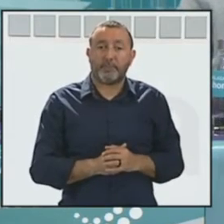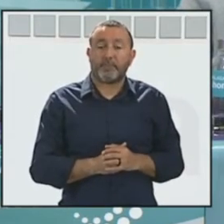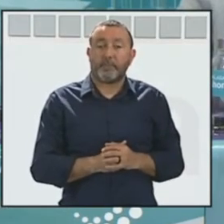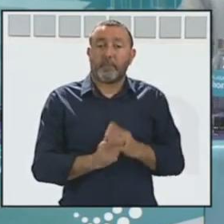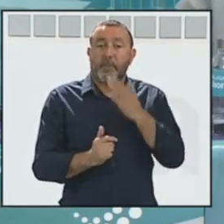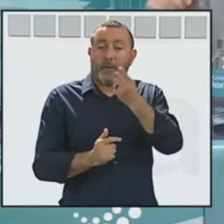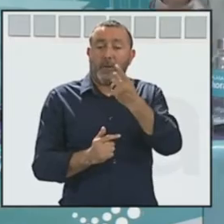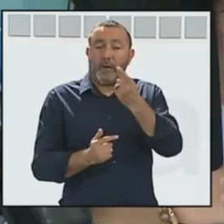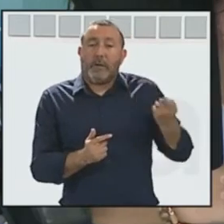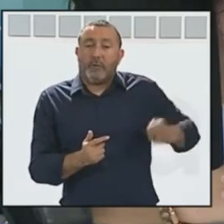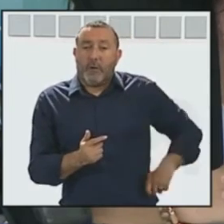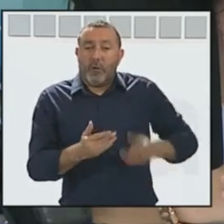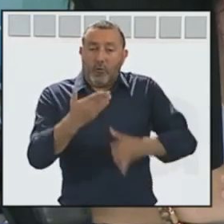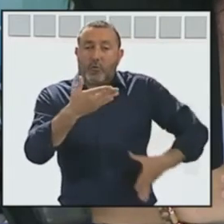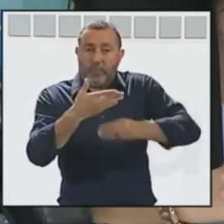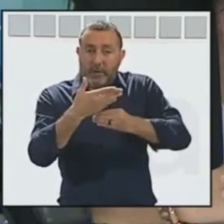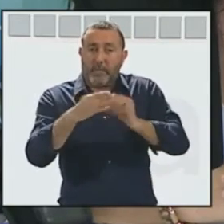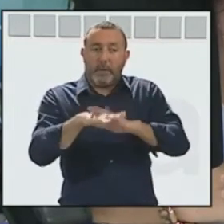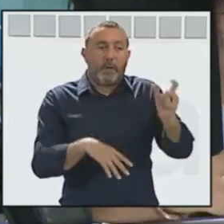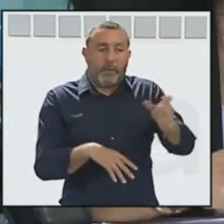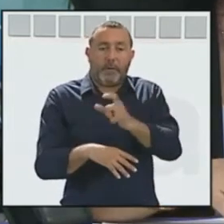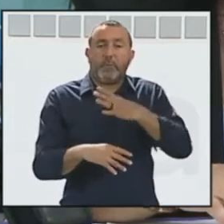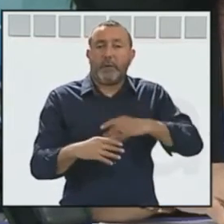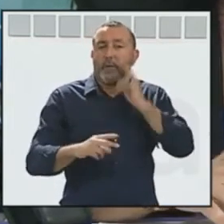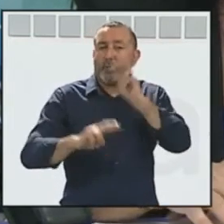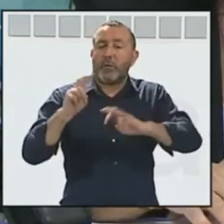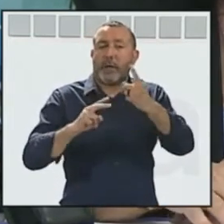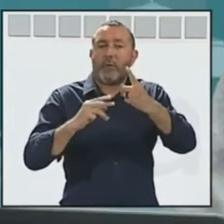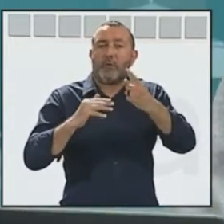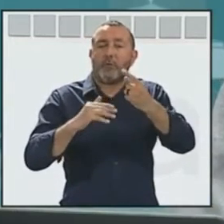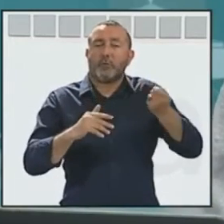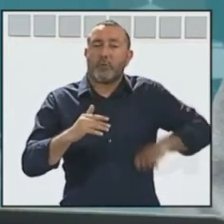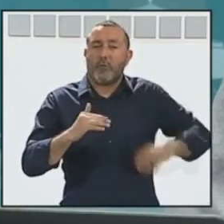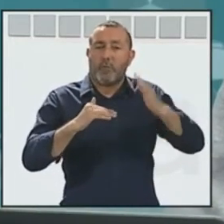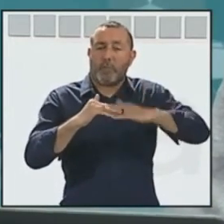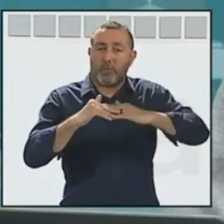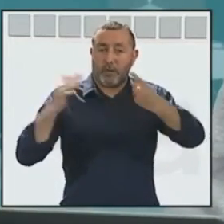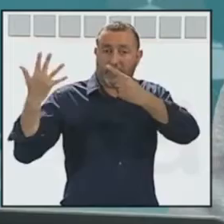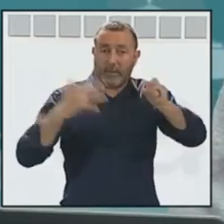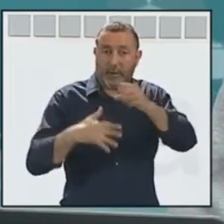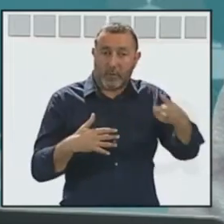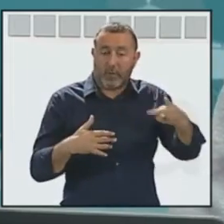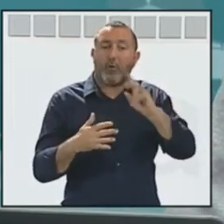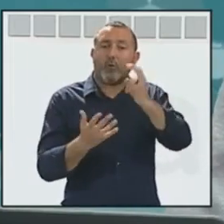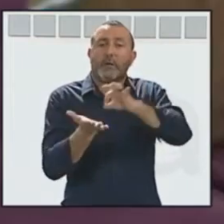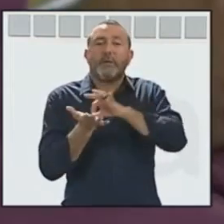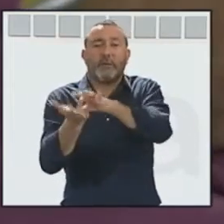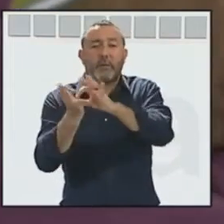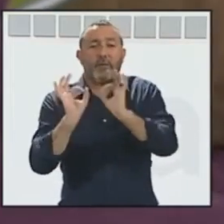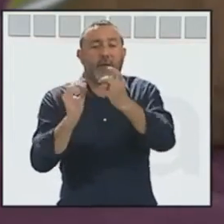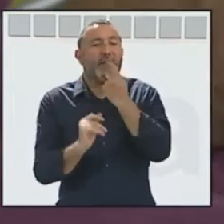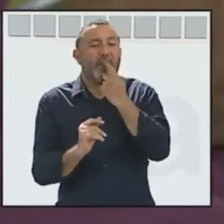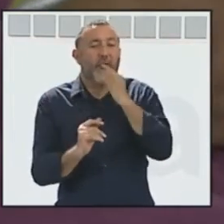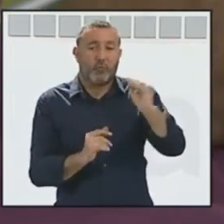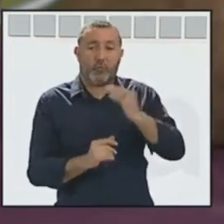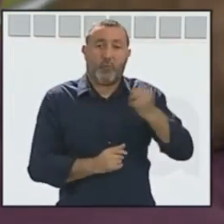Una renta municipal complementaria que permita llegar a un ingreso mínimo mensual de 626 euros, un servicio de odontología municipal.